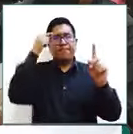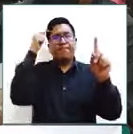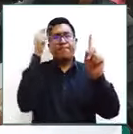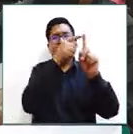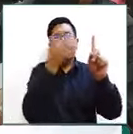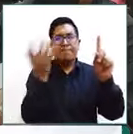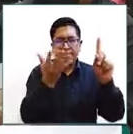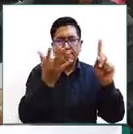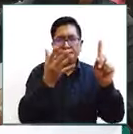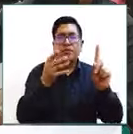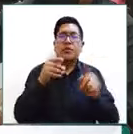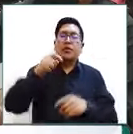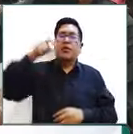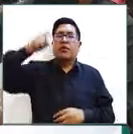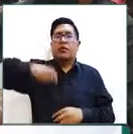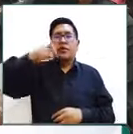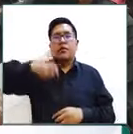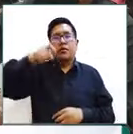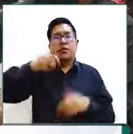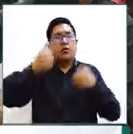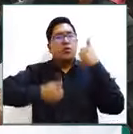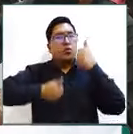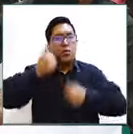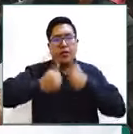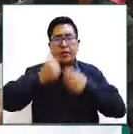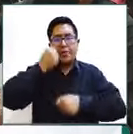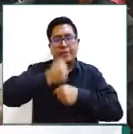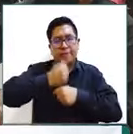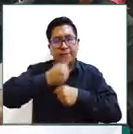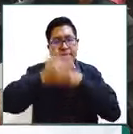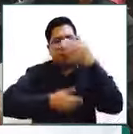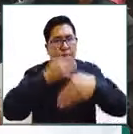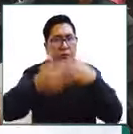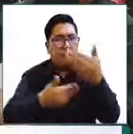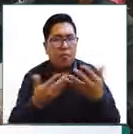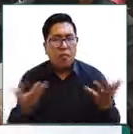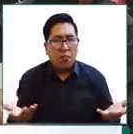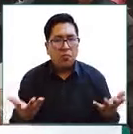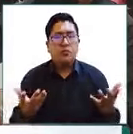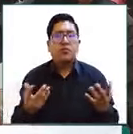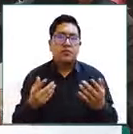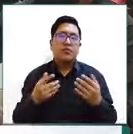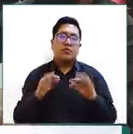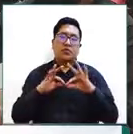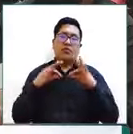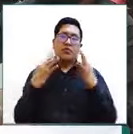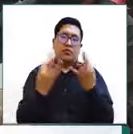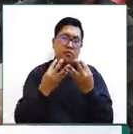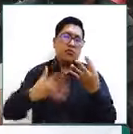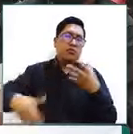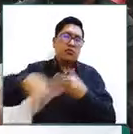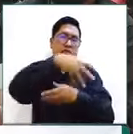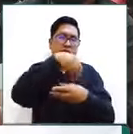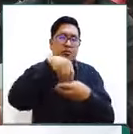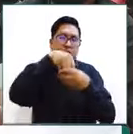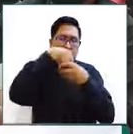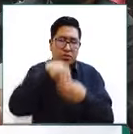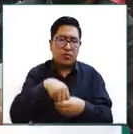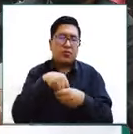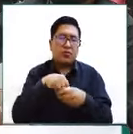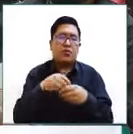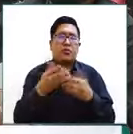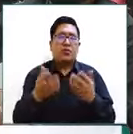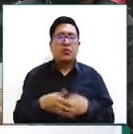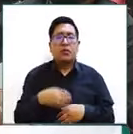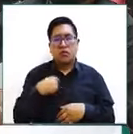la necesidad de poder trabajar en un proceso de reintegración familiar de las niñas, niños y adolescentes. Porque